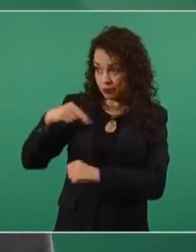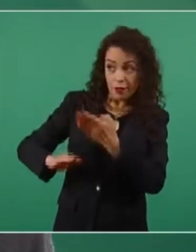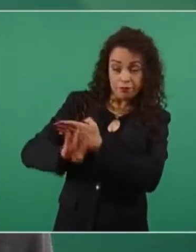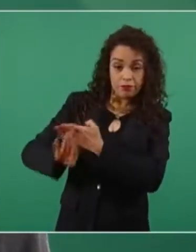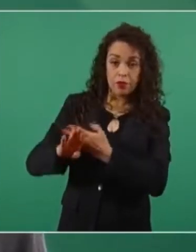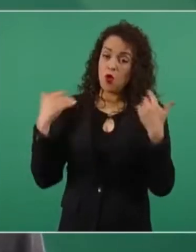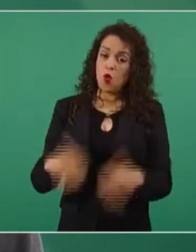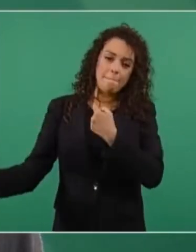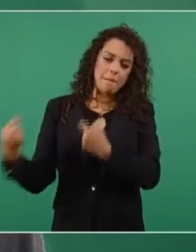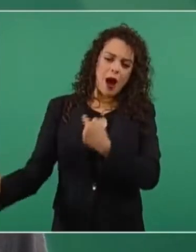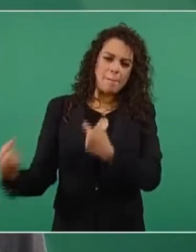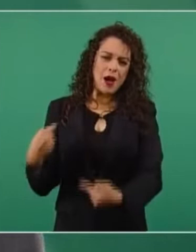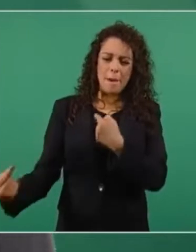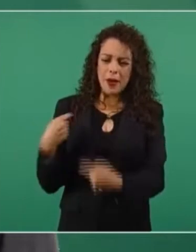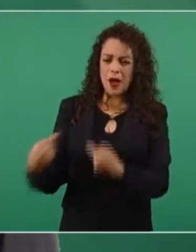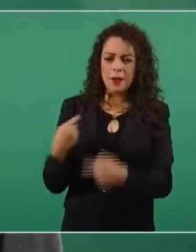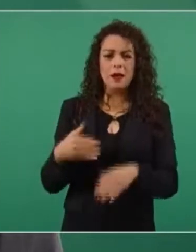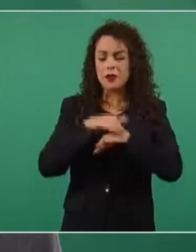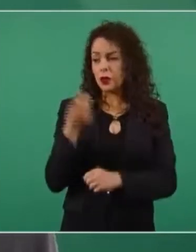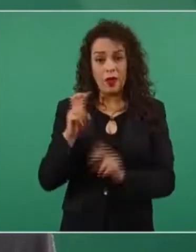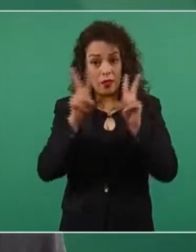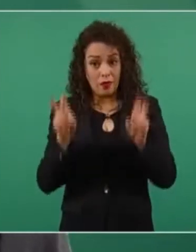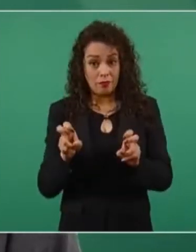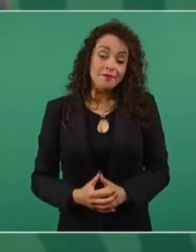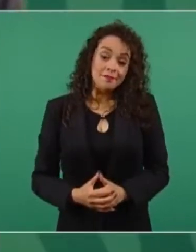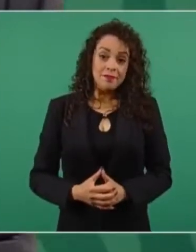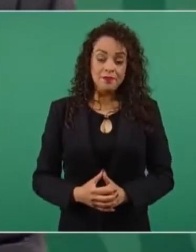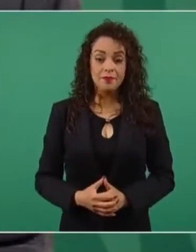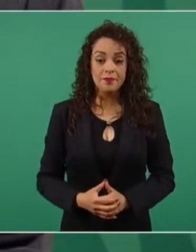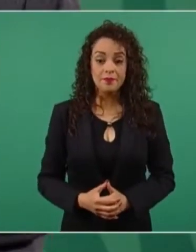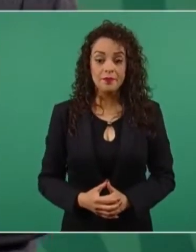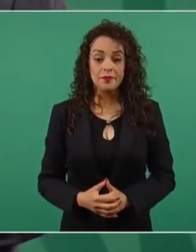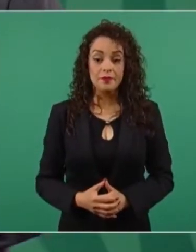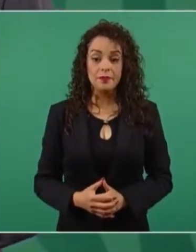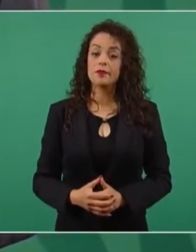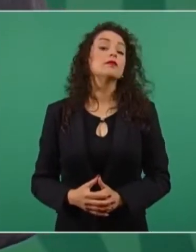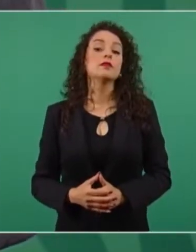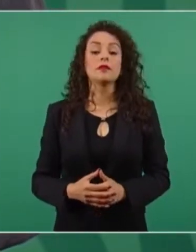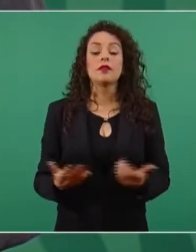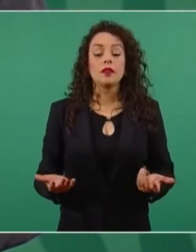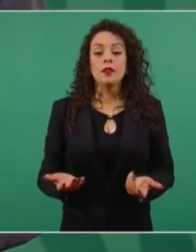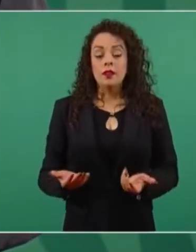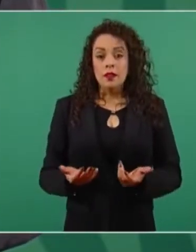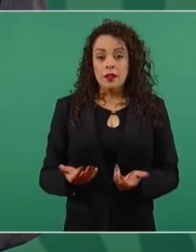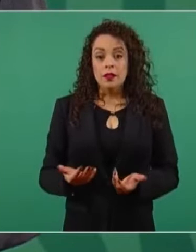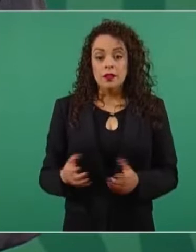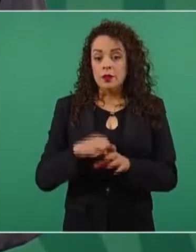han lanzado con todo, en este caso, bueno, hasta el New York Times. Hay desde luego una